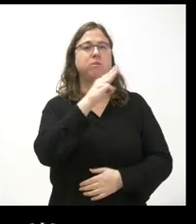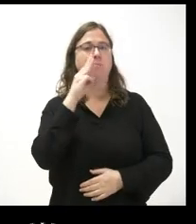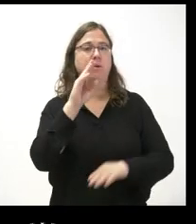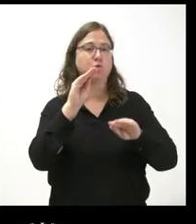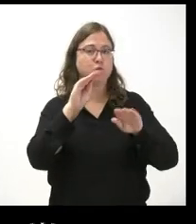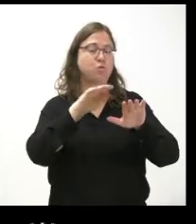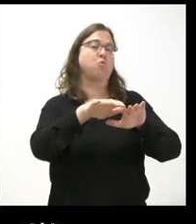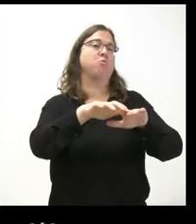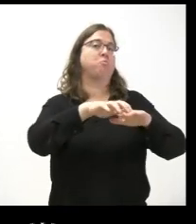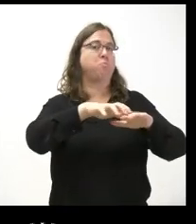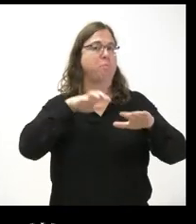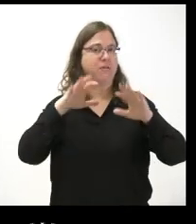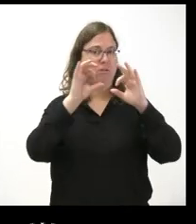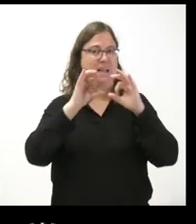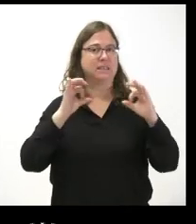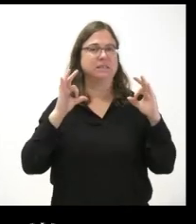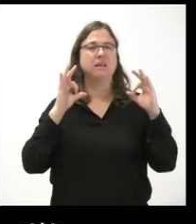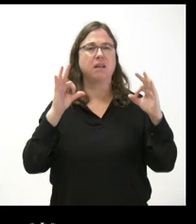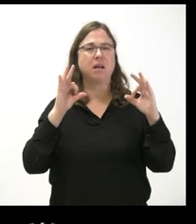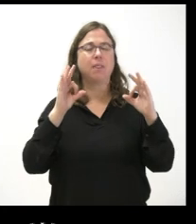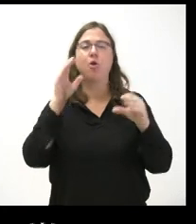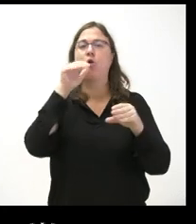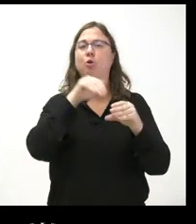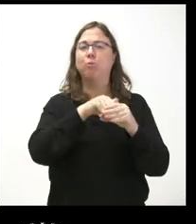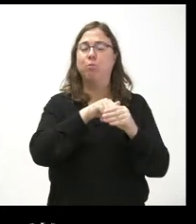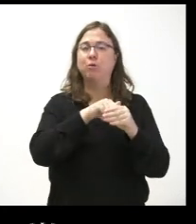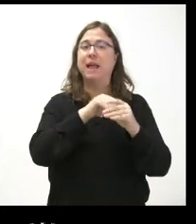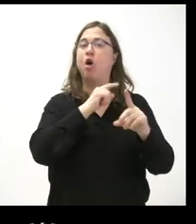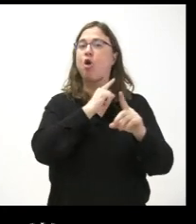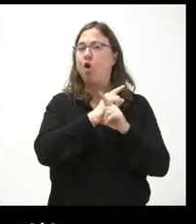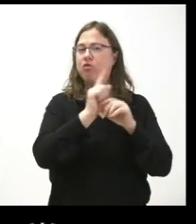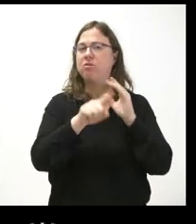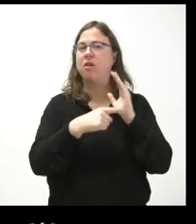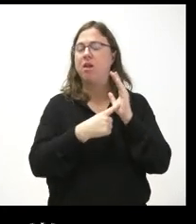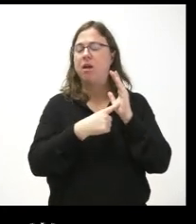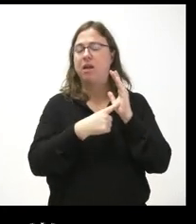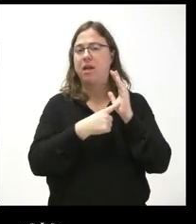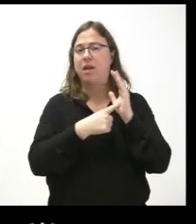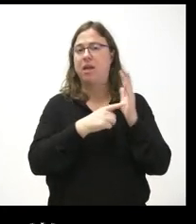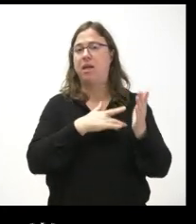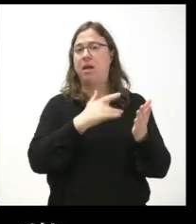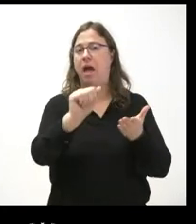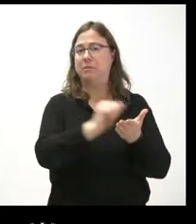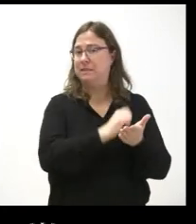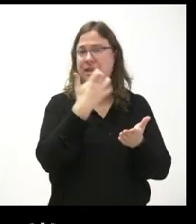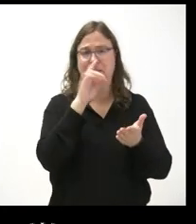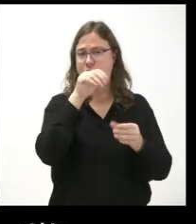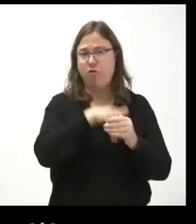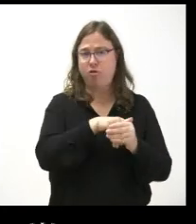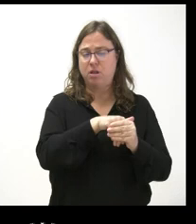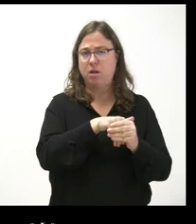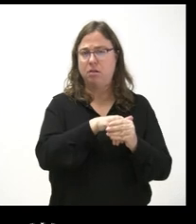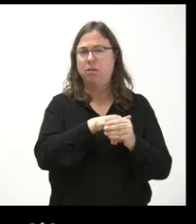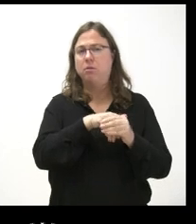en el Senado, no votase en contra de la ley de amnistía. ¿Esto puede...?